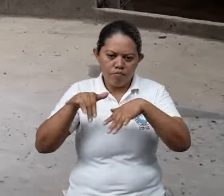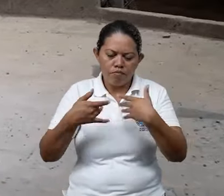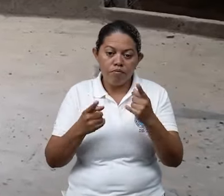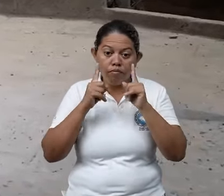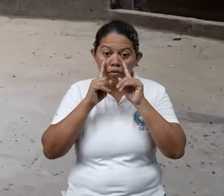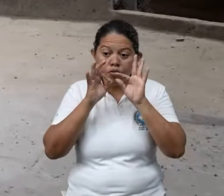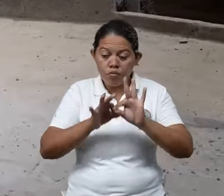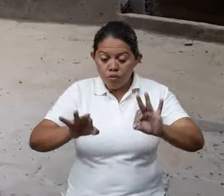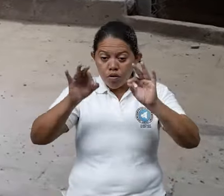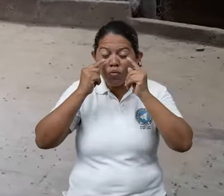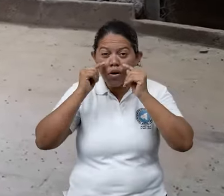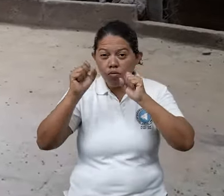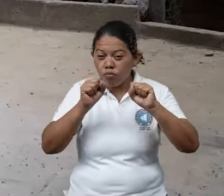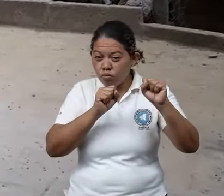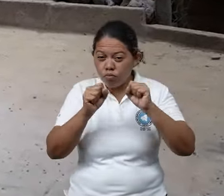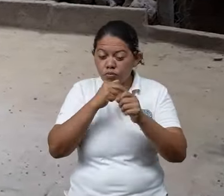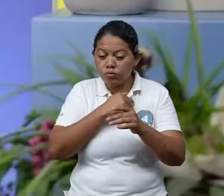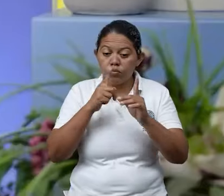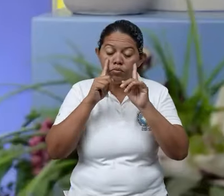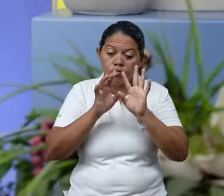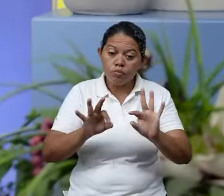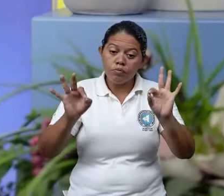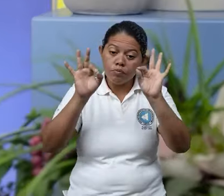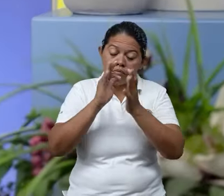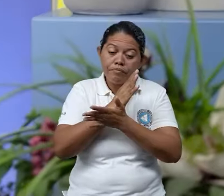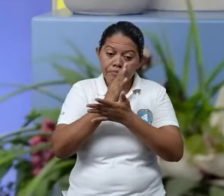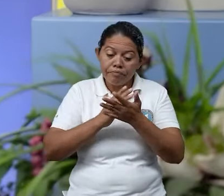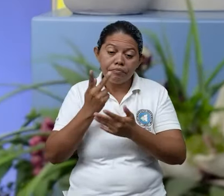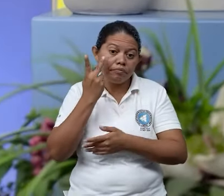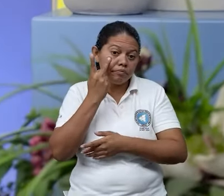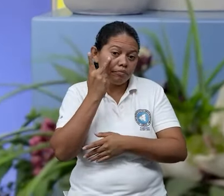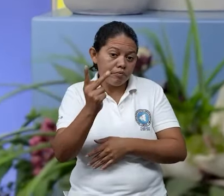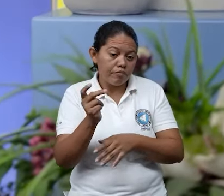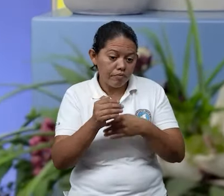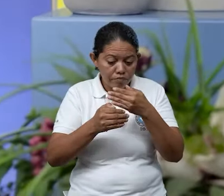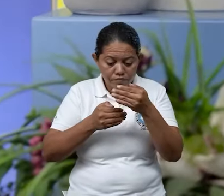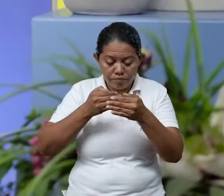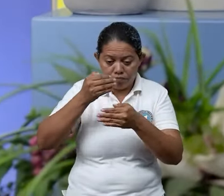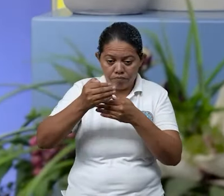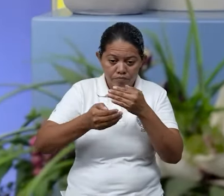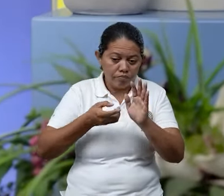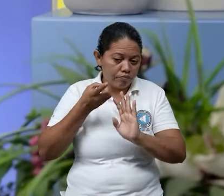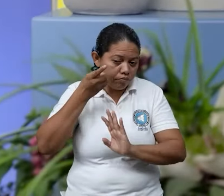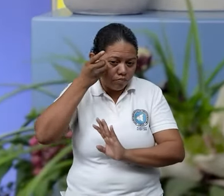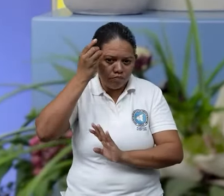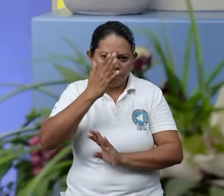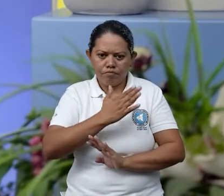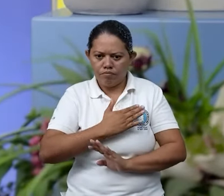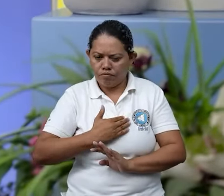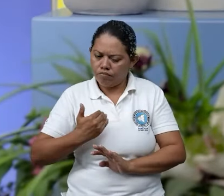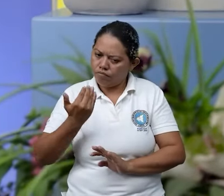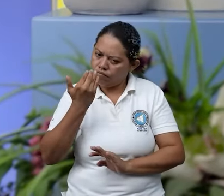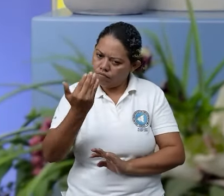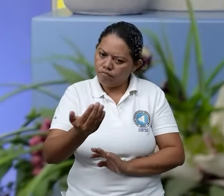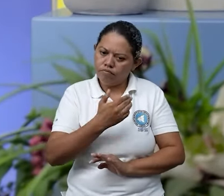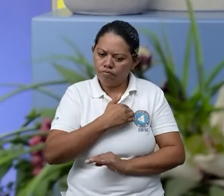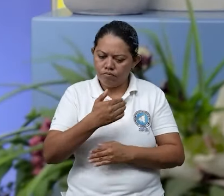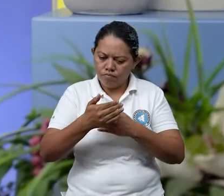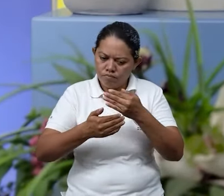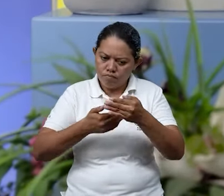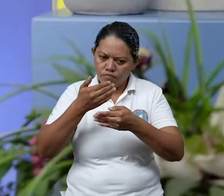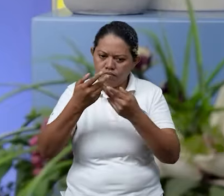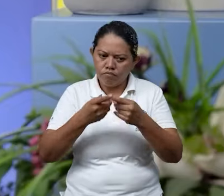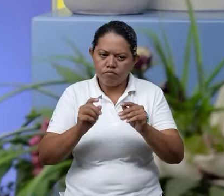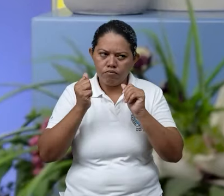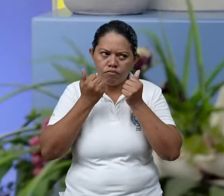cómo debe actuar, en qué momento, con quién. Entonces, si te fijas, esto ha sido un desarrollo bastante amplio que, principalmente,